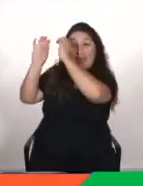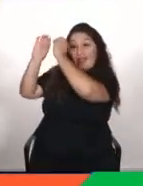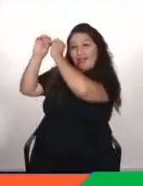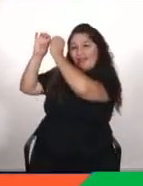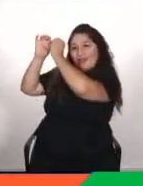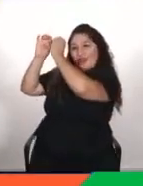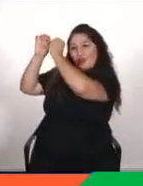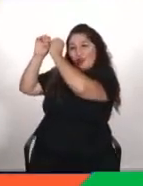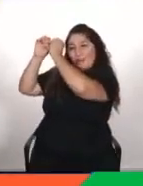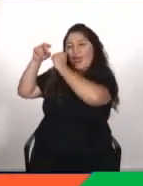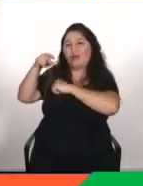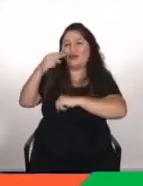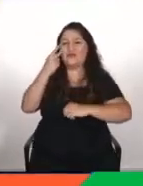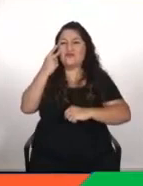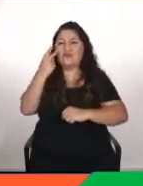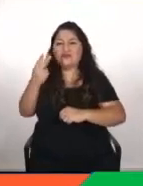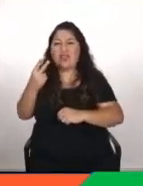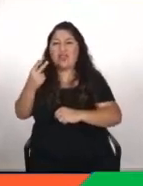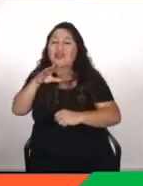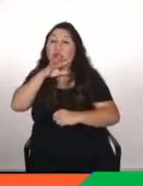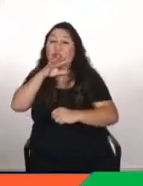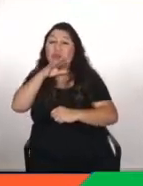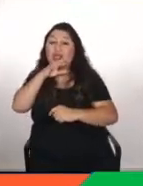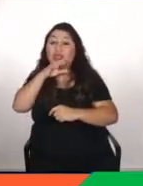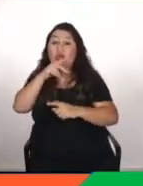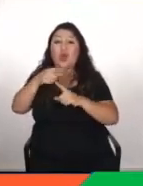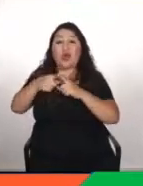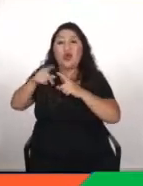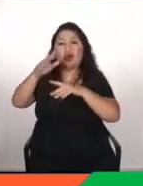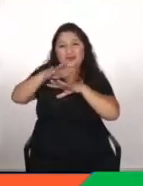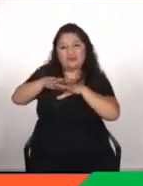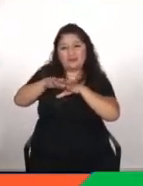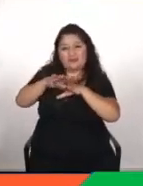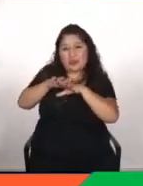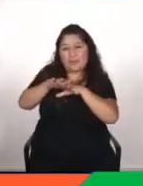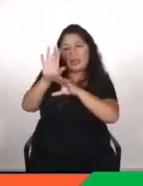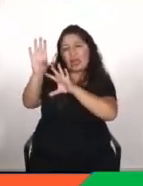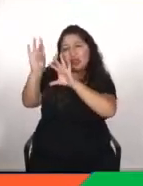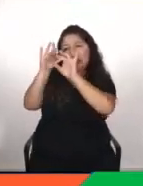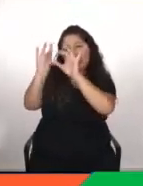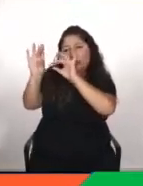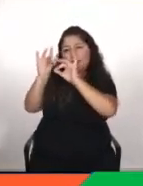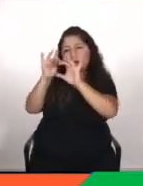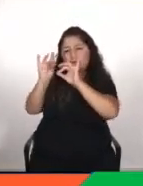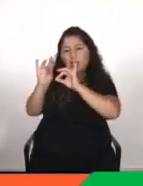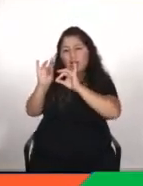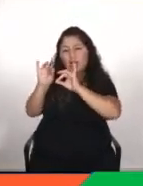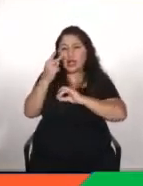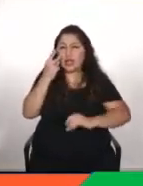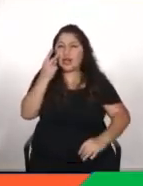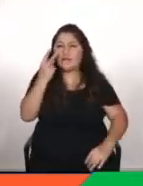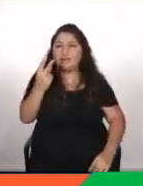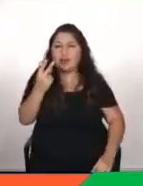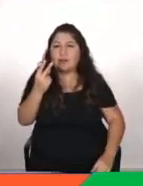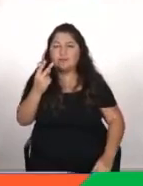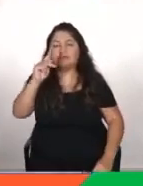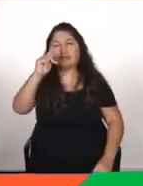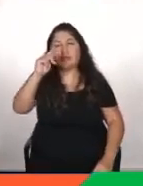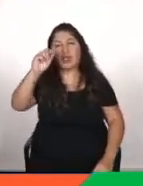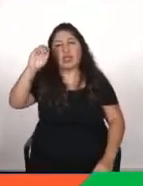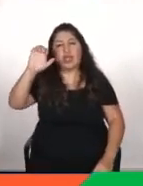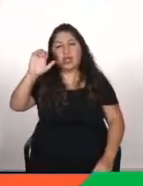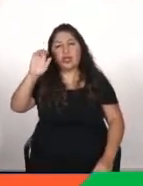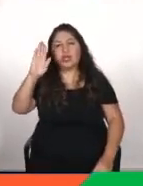se están utilizando estos algoritmos para detectar cuáles son los patrones para identificar si no recuerdo mal era el Kepler pues para